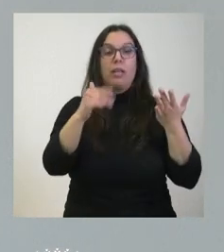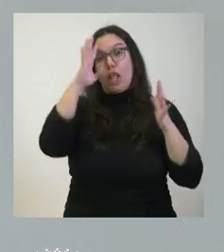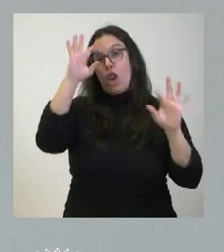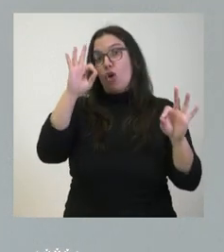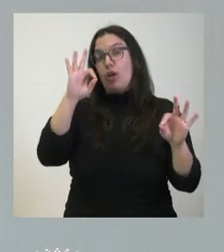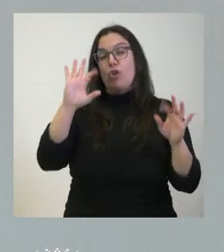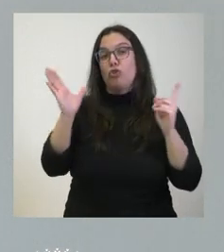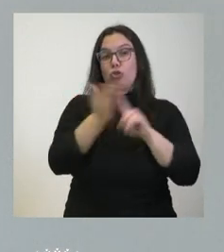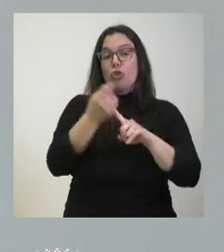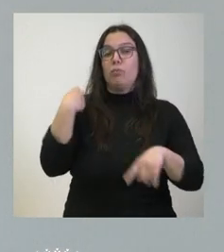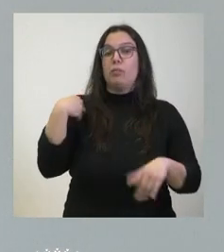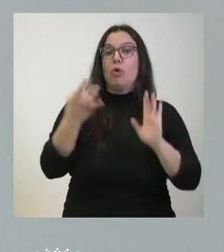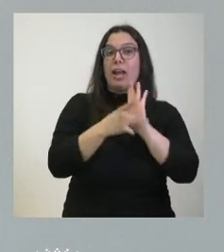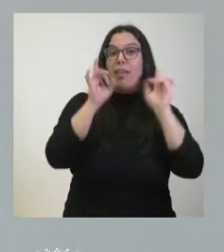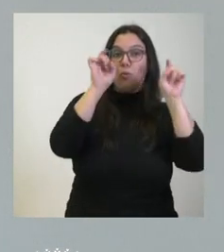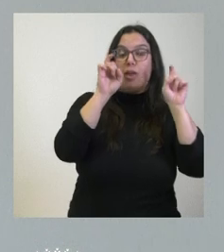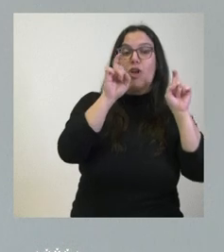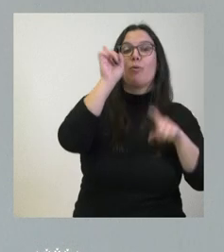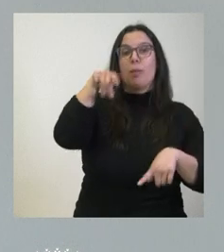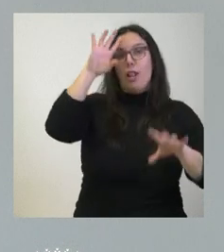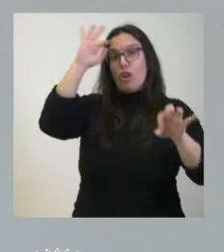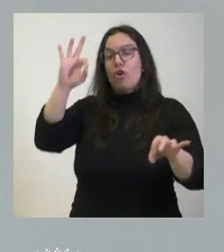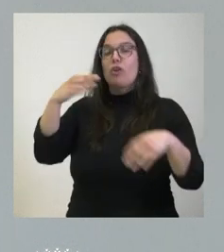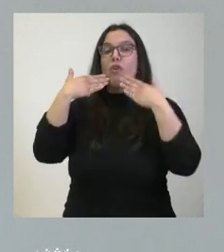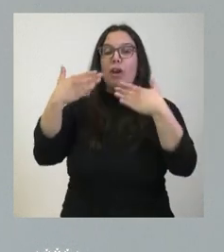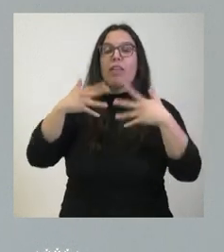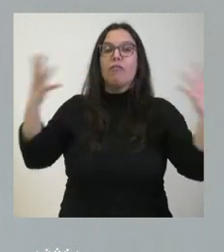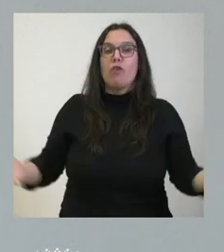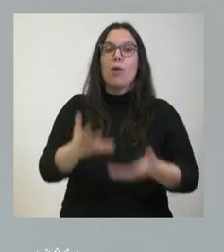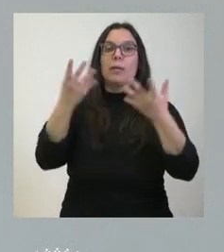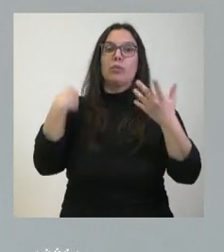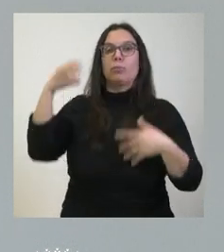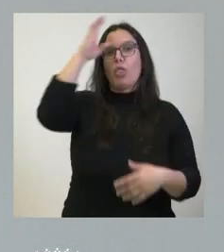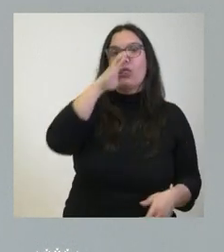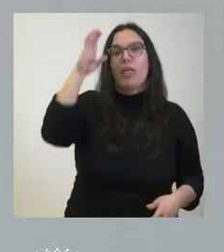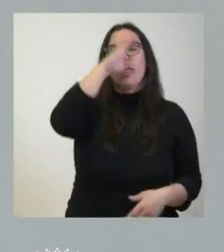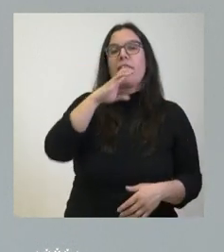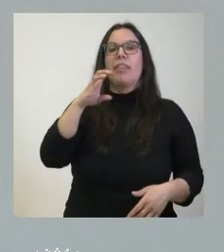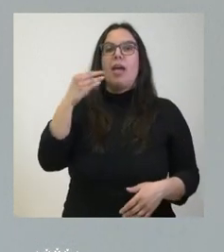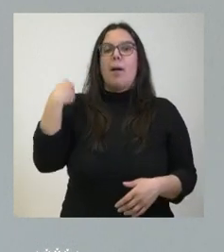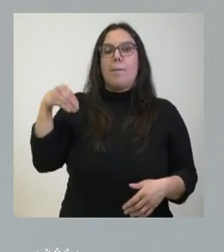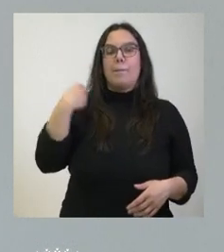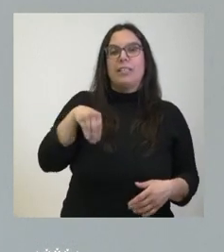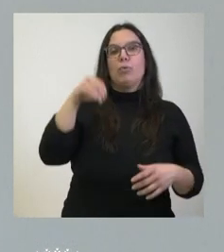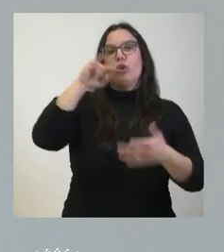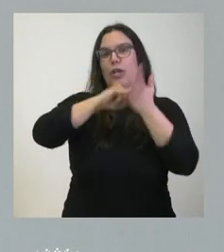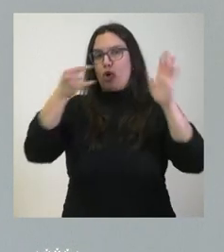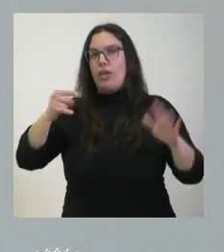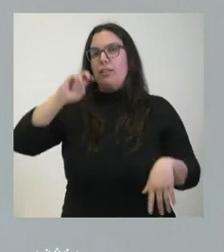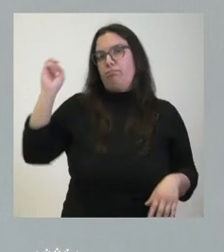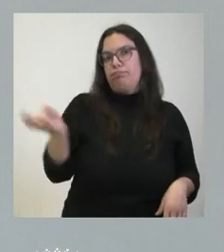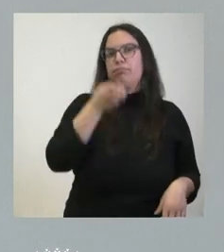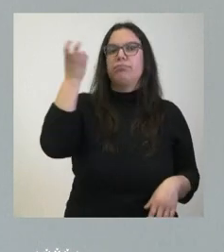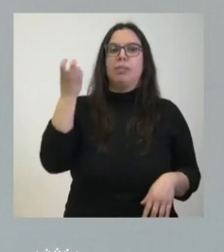no solamente con el objetivo de calidad de la educación sino con el objetivo de fomento de las ciencias STEM y por tanto de ese tipo de tecnologías